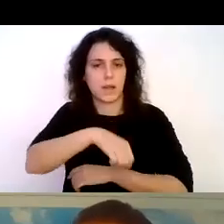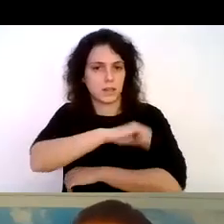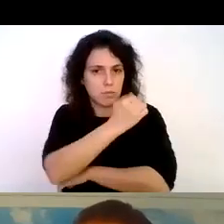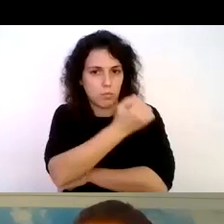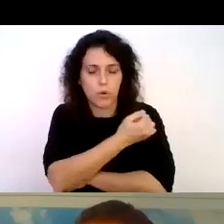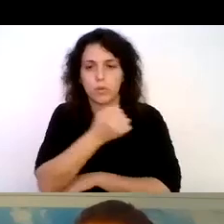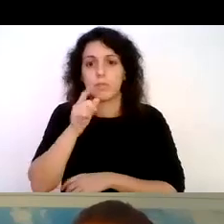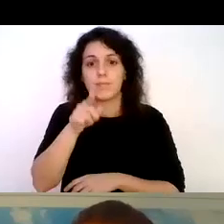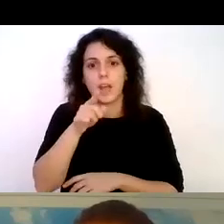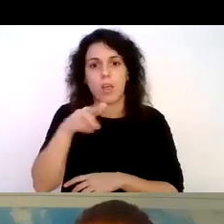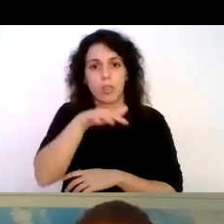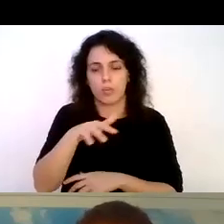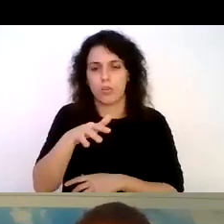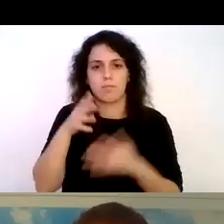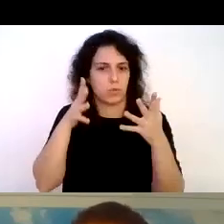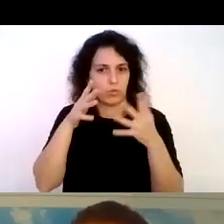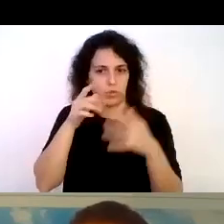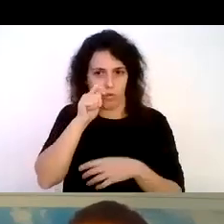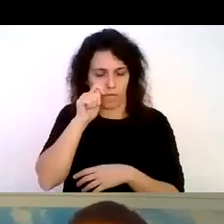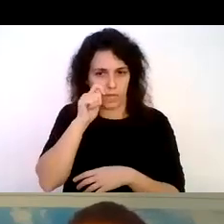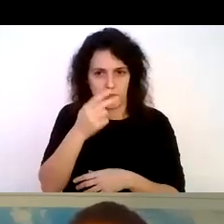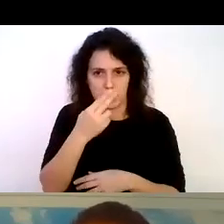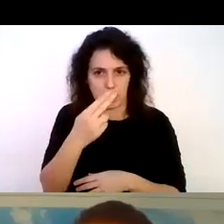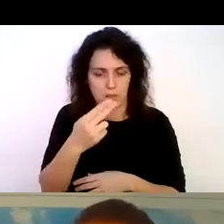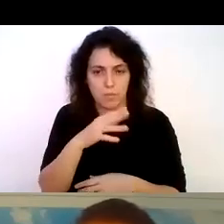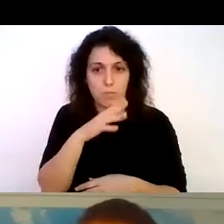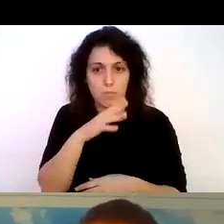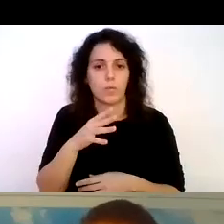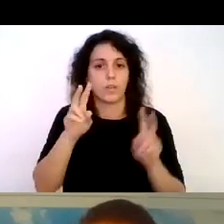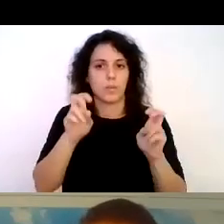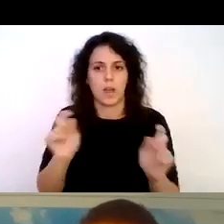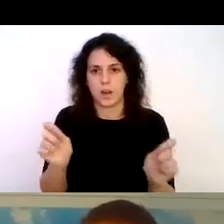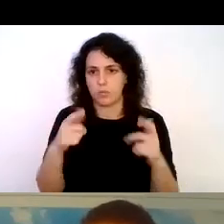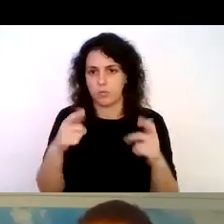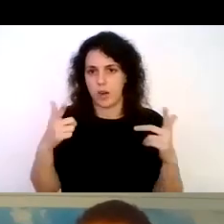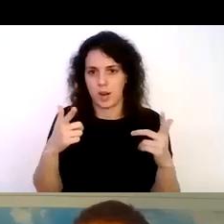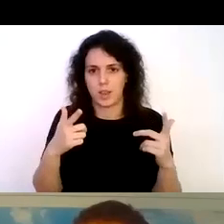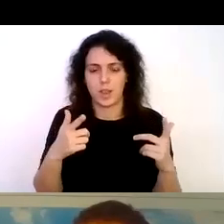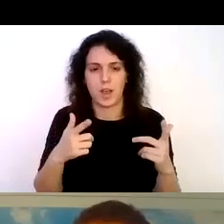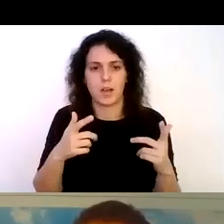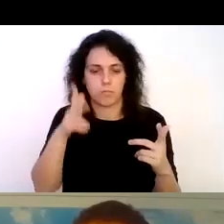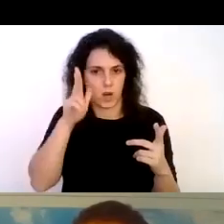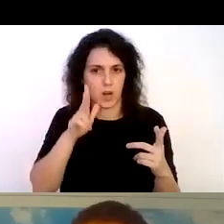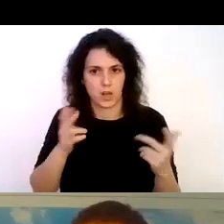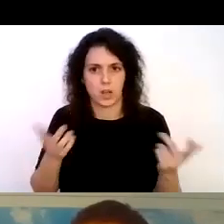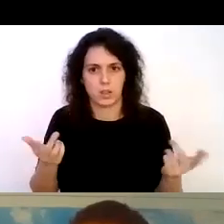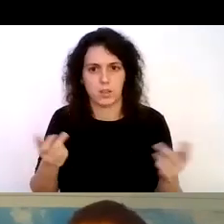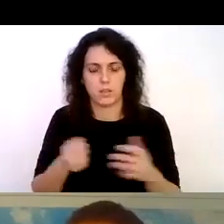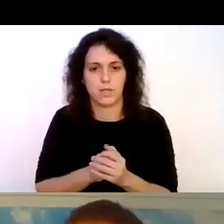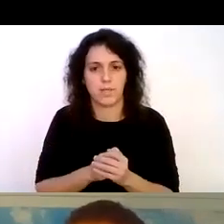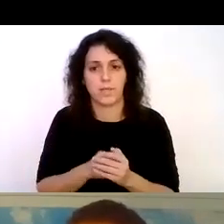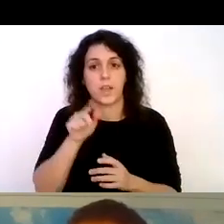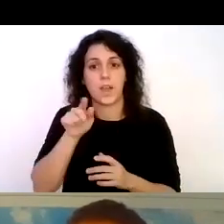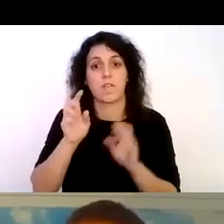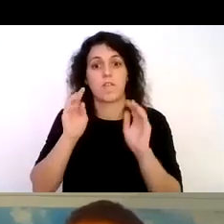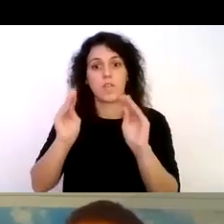recomiendo visitar por su riqueza natural y ahí se forma